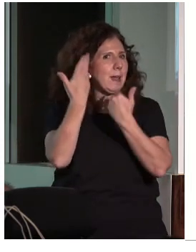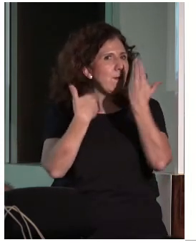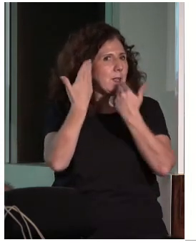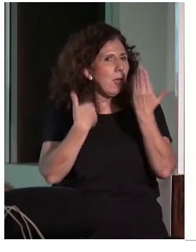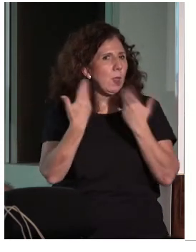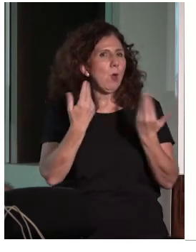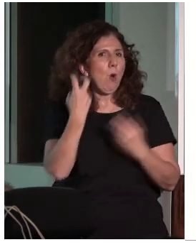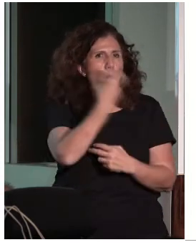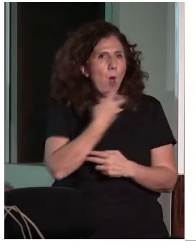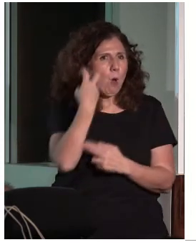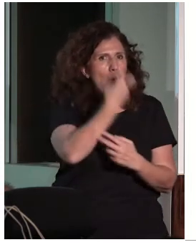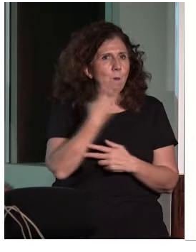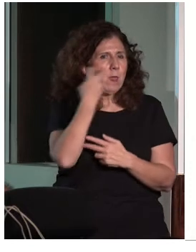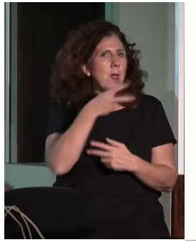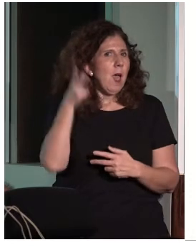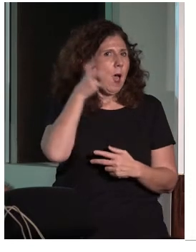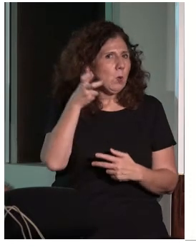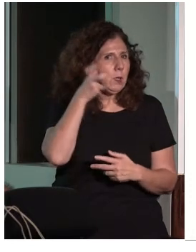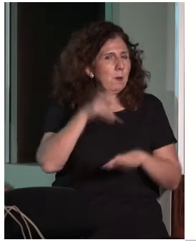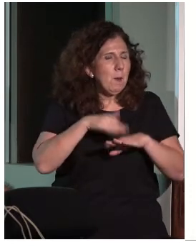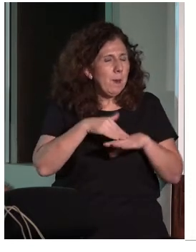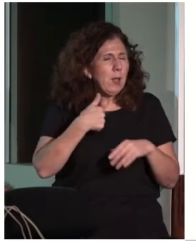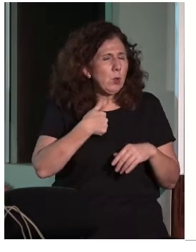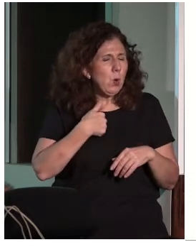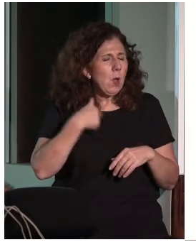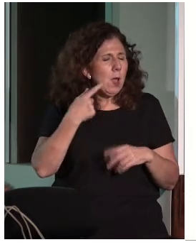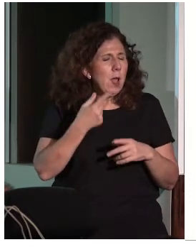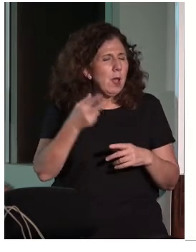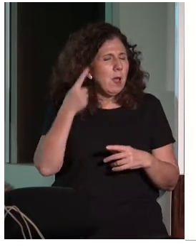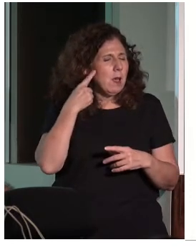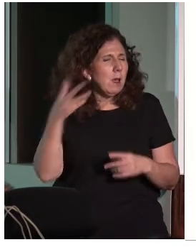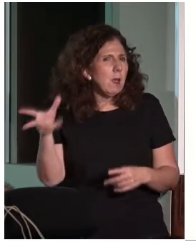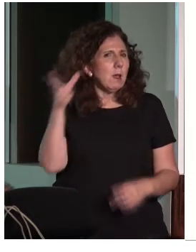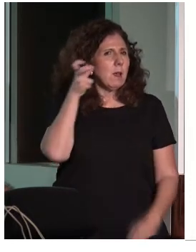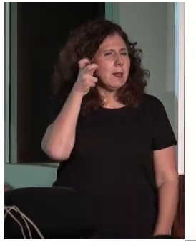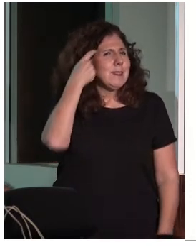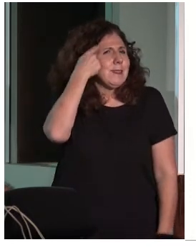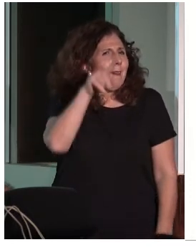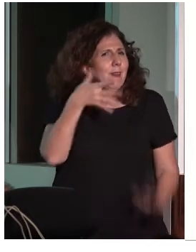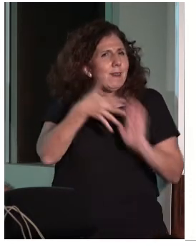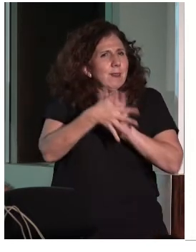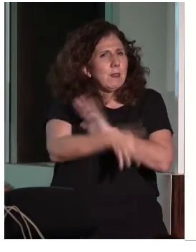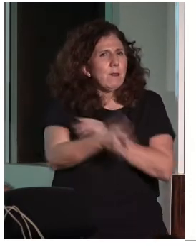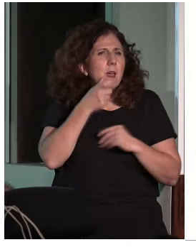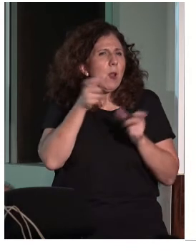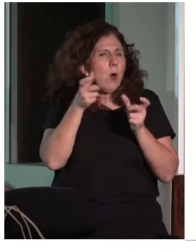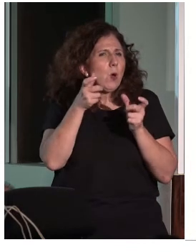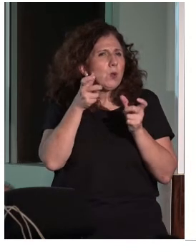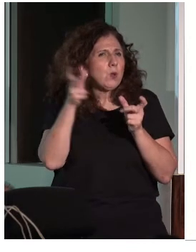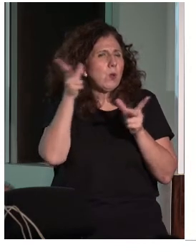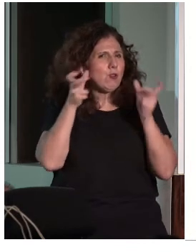intensa para aprender a reconocer los sonidos que nos llegan a partir de esas prótesis.